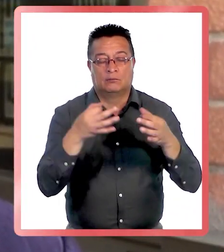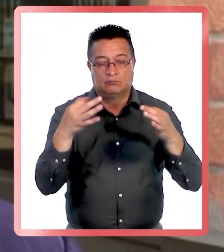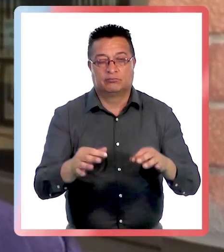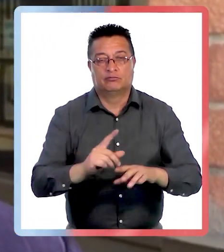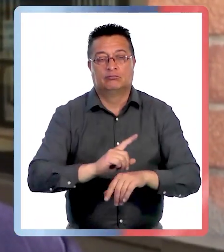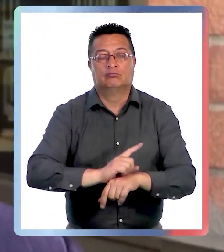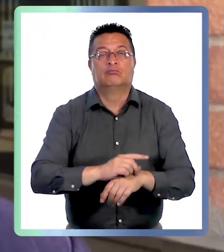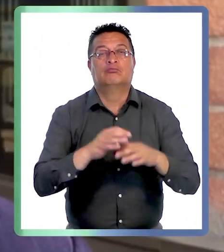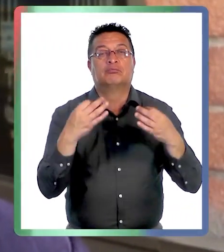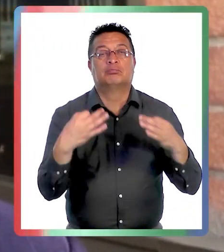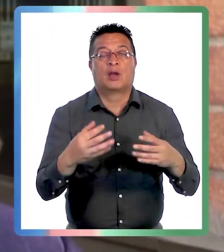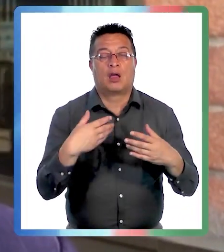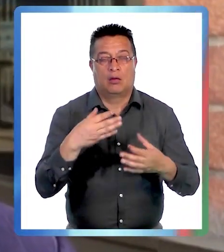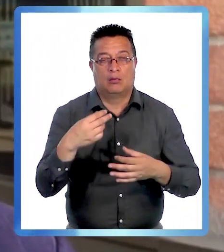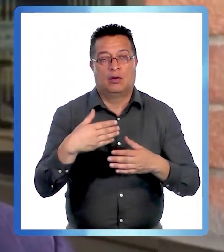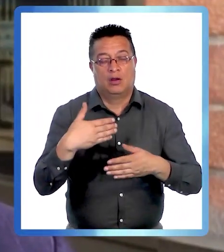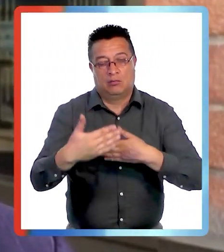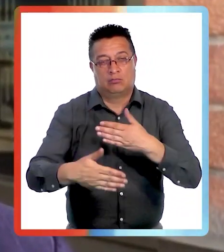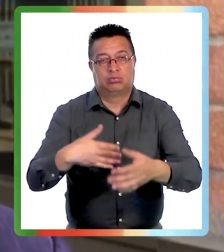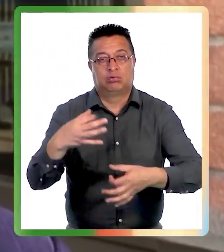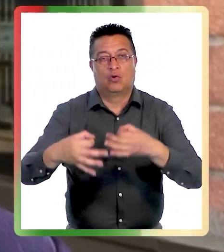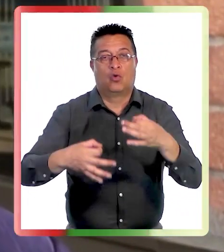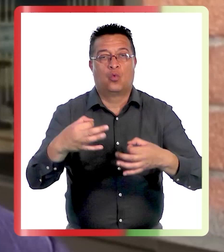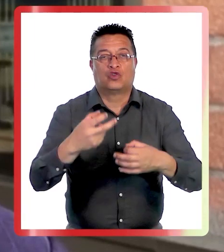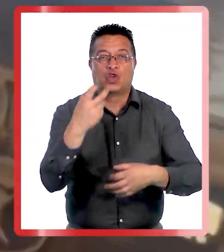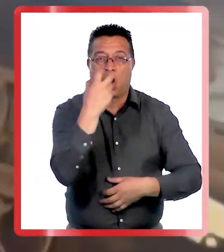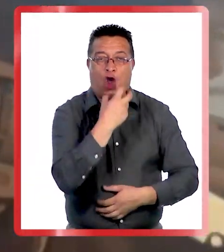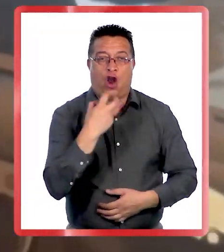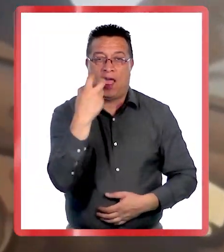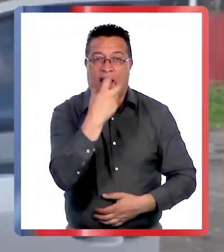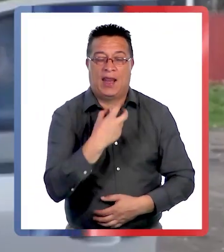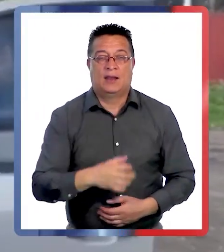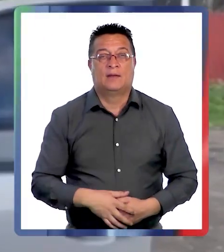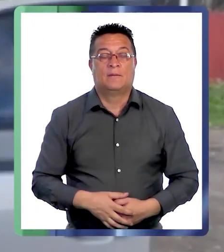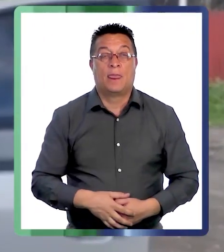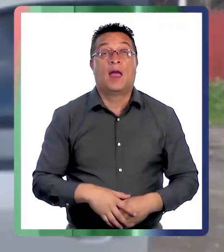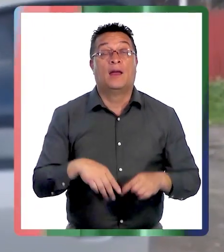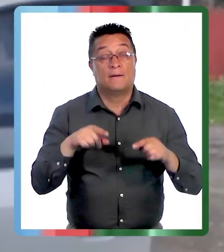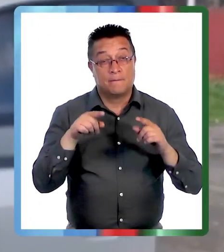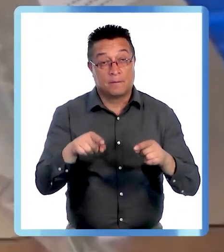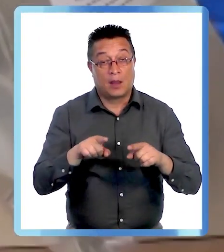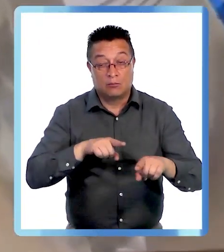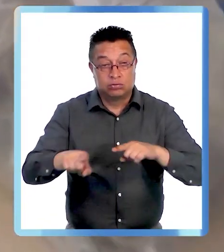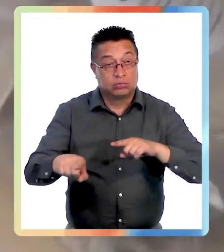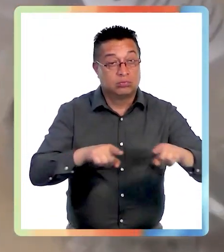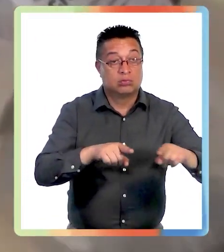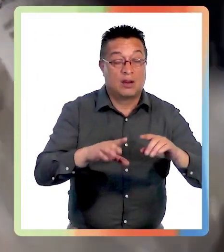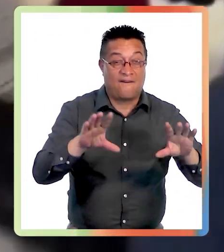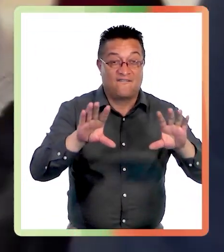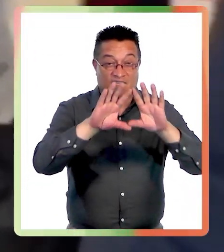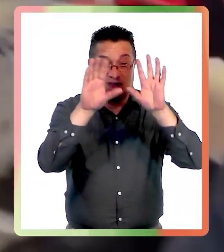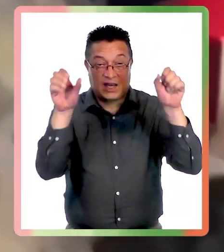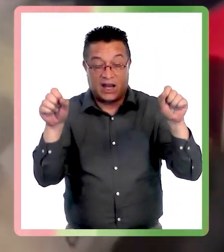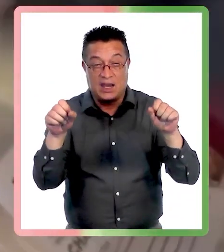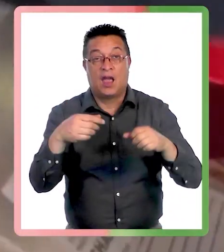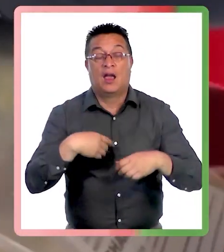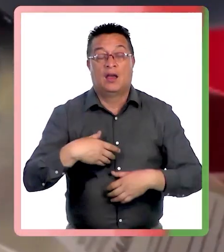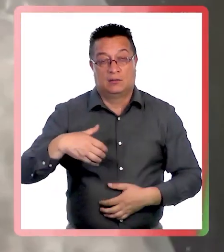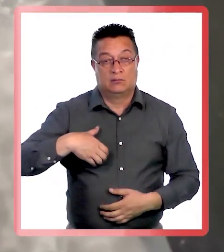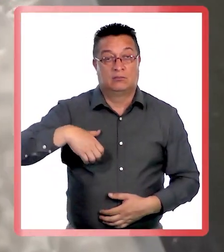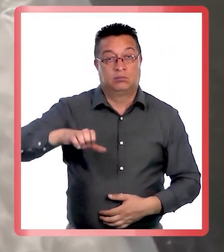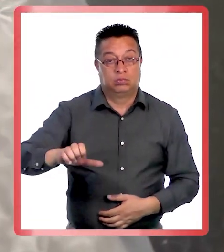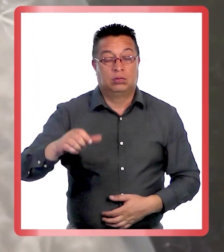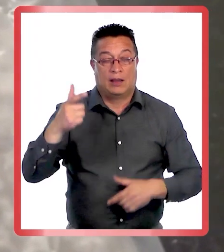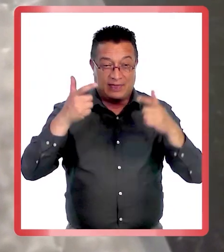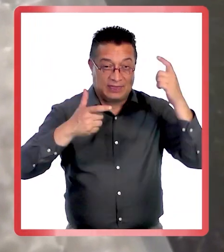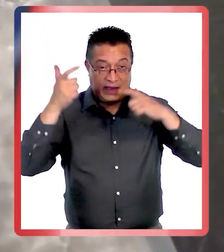dado durante el desarrollo del juicio del año. Tras diversas diligencias ordenadas por la Fiscalía, la Brigada de